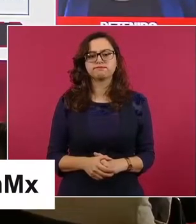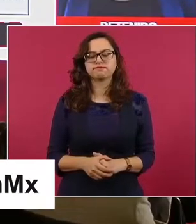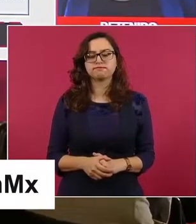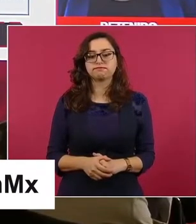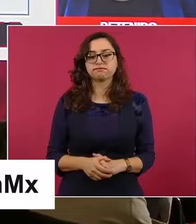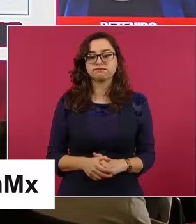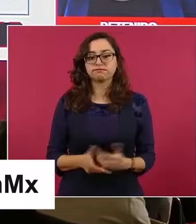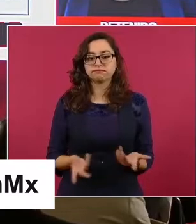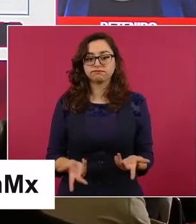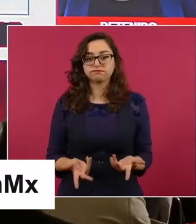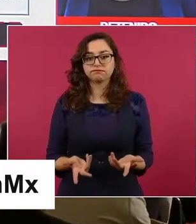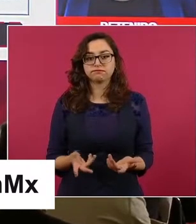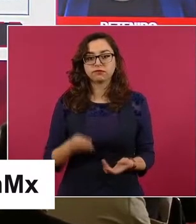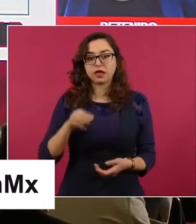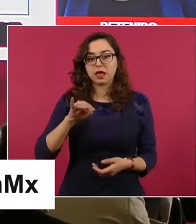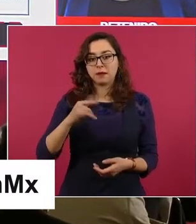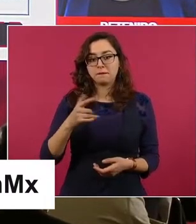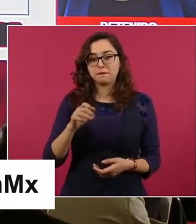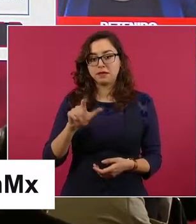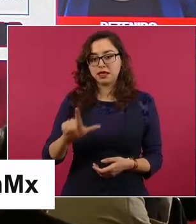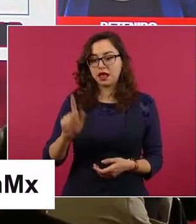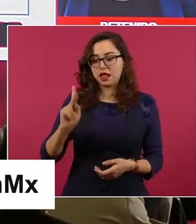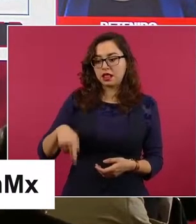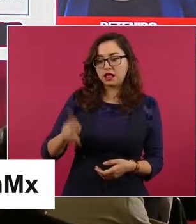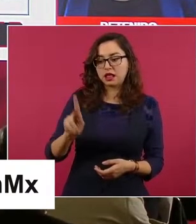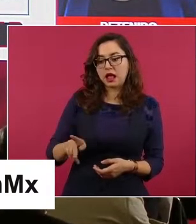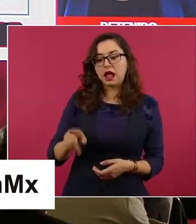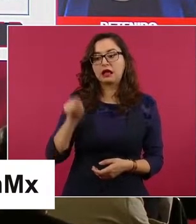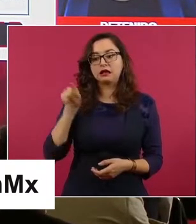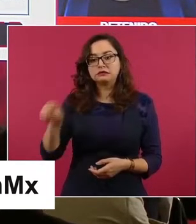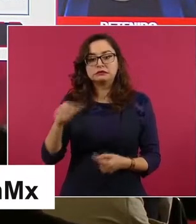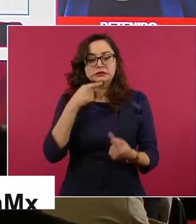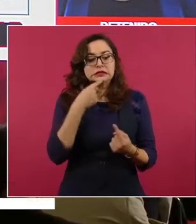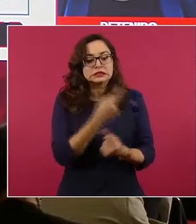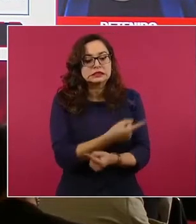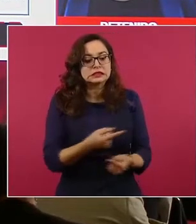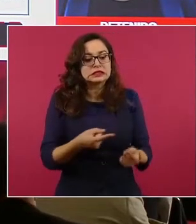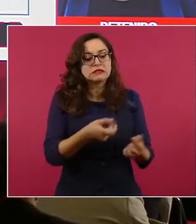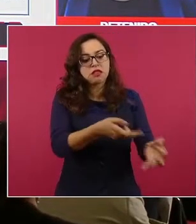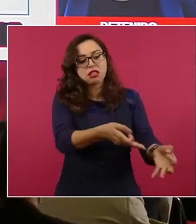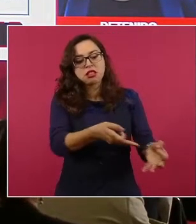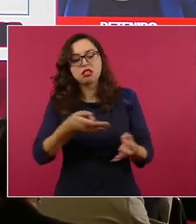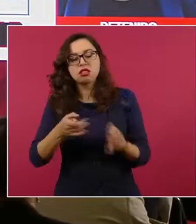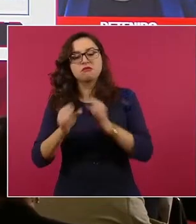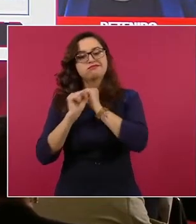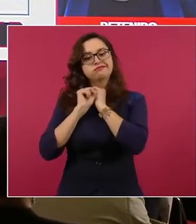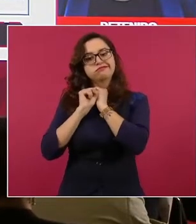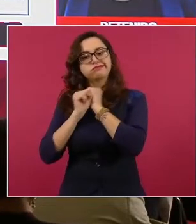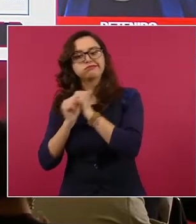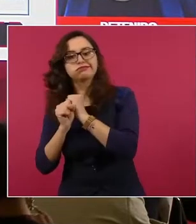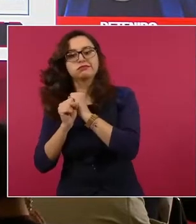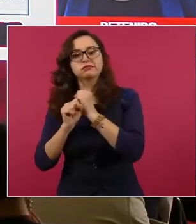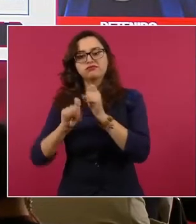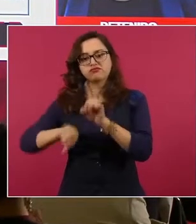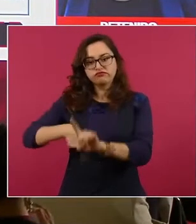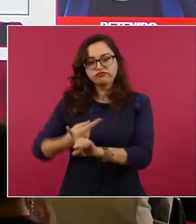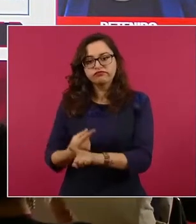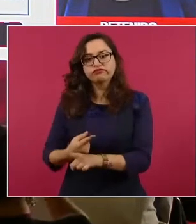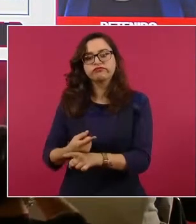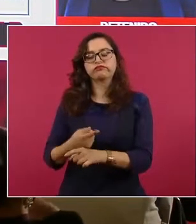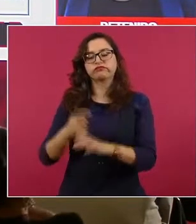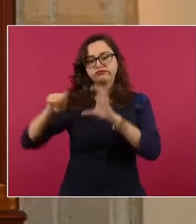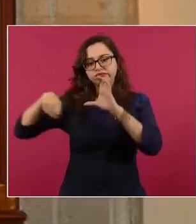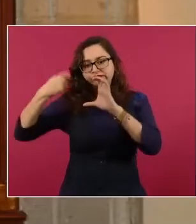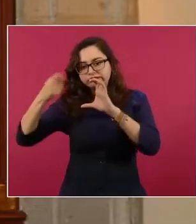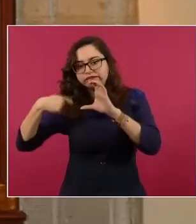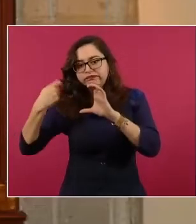infantil Miguel K. Esto derivado de una denuncia ciudadana, la Unidad de Policía Cibernética